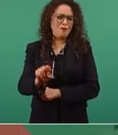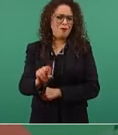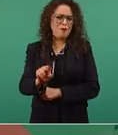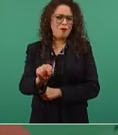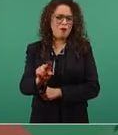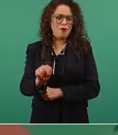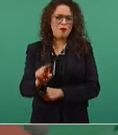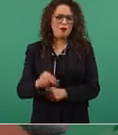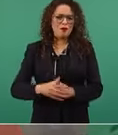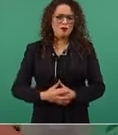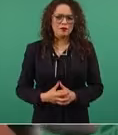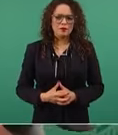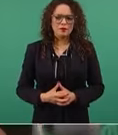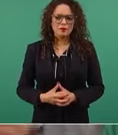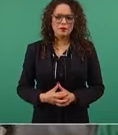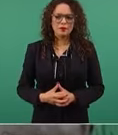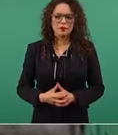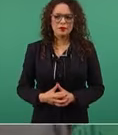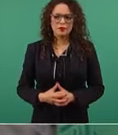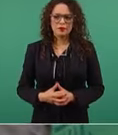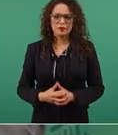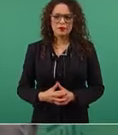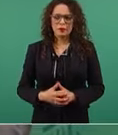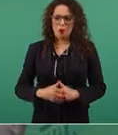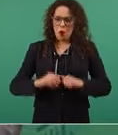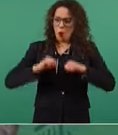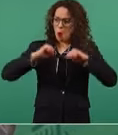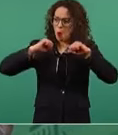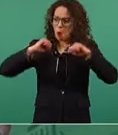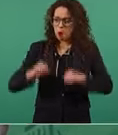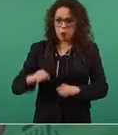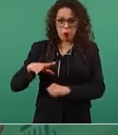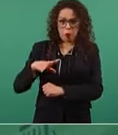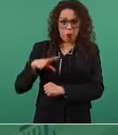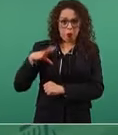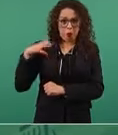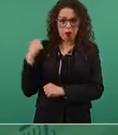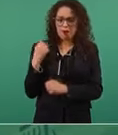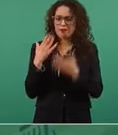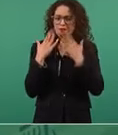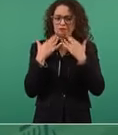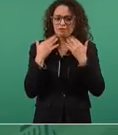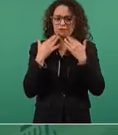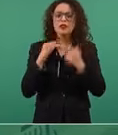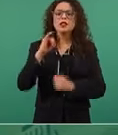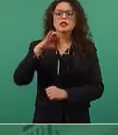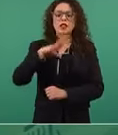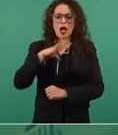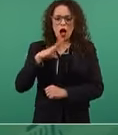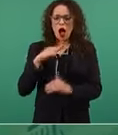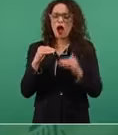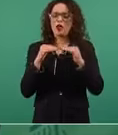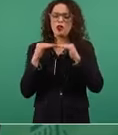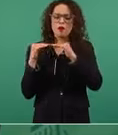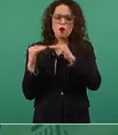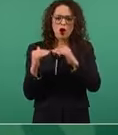No hay una dictadura, sí hay democracia en México.